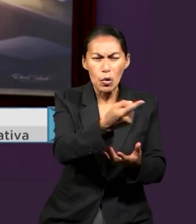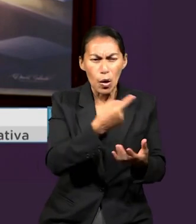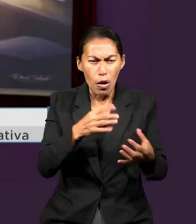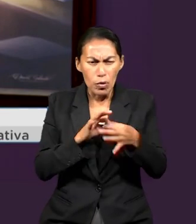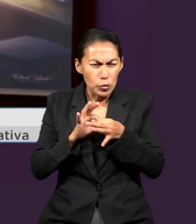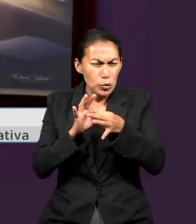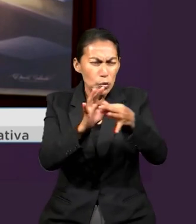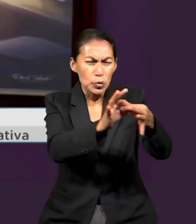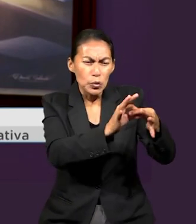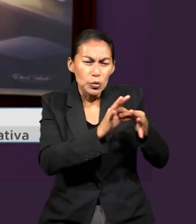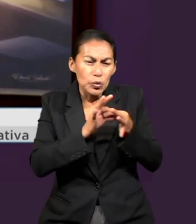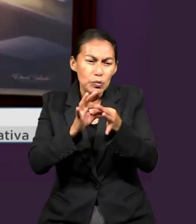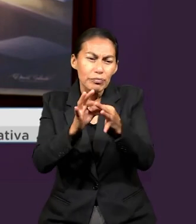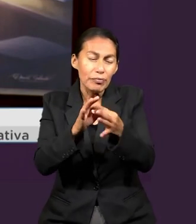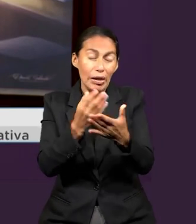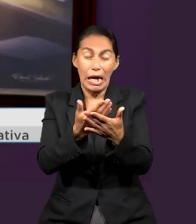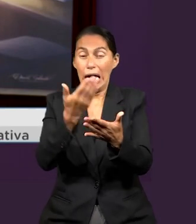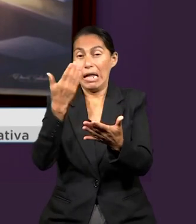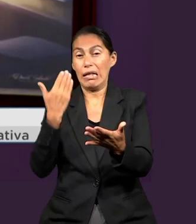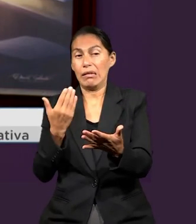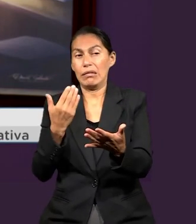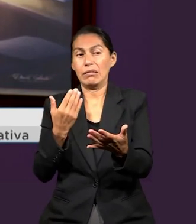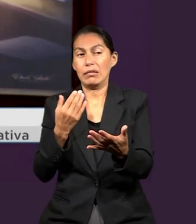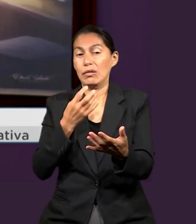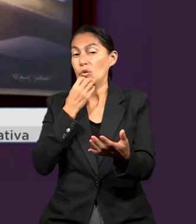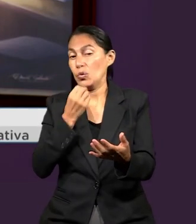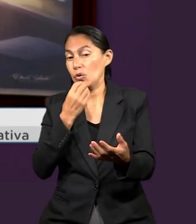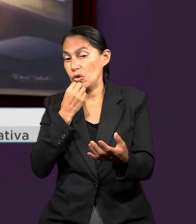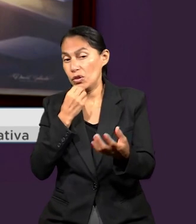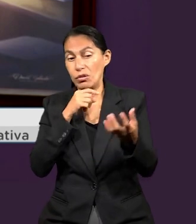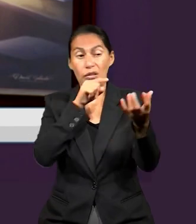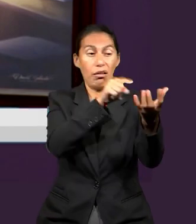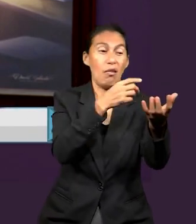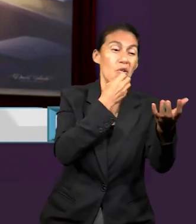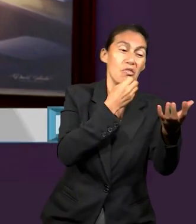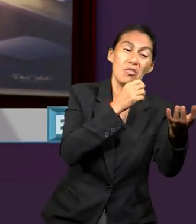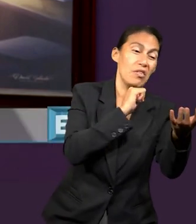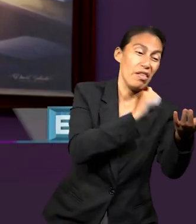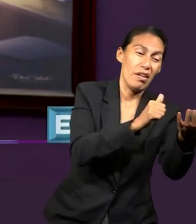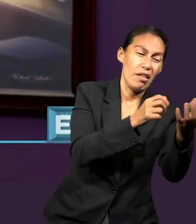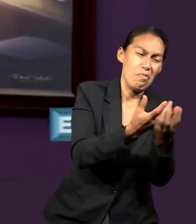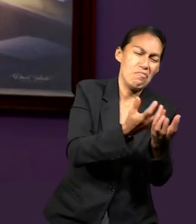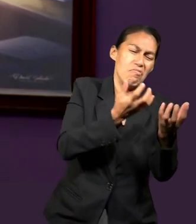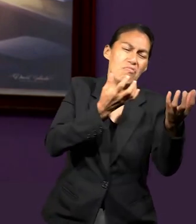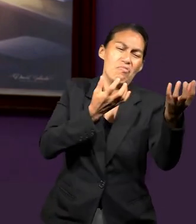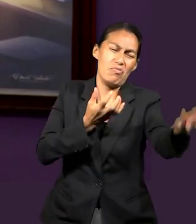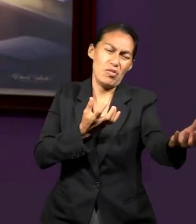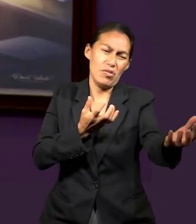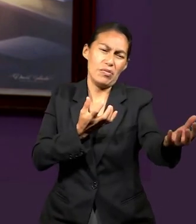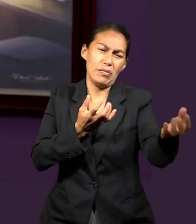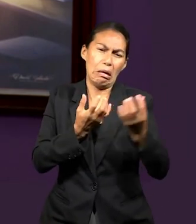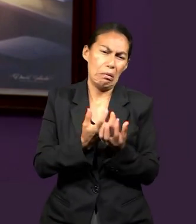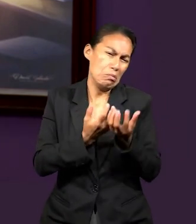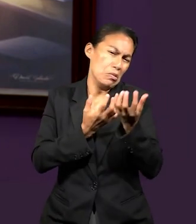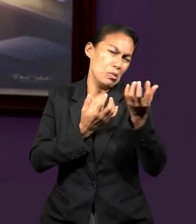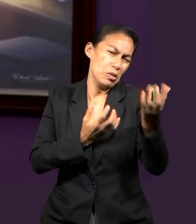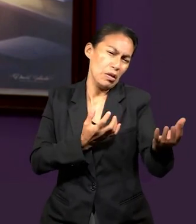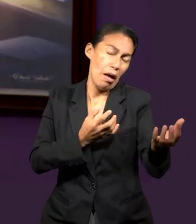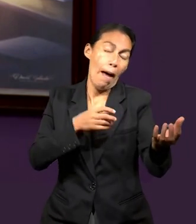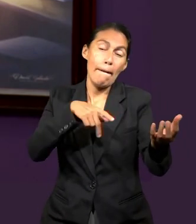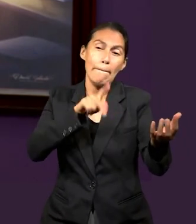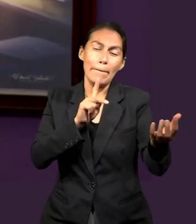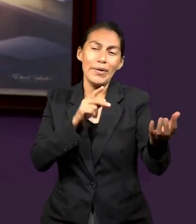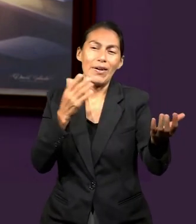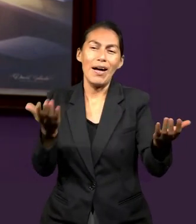iglesia. Después de que se tenía ahora sí esta noticia para todos, judíos y gentiles, él trata